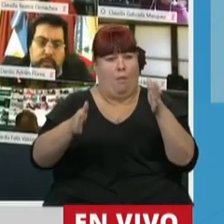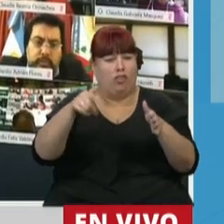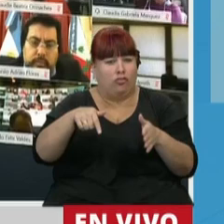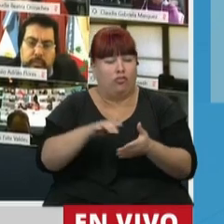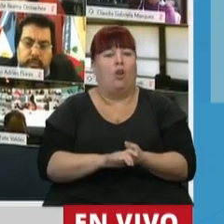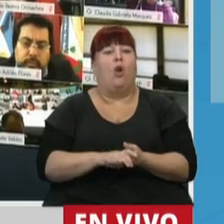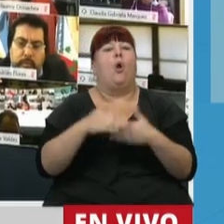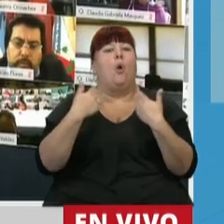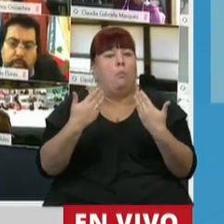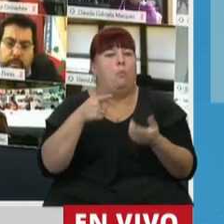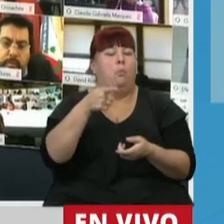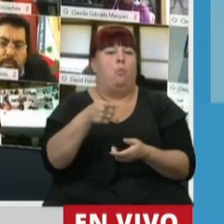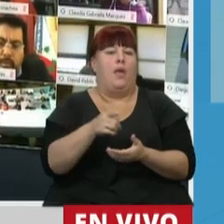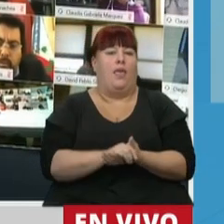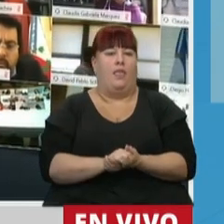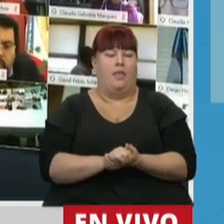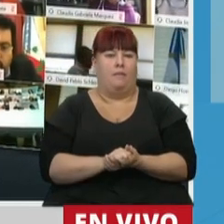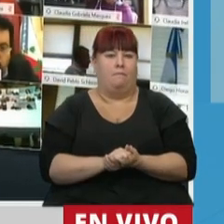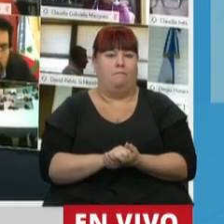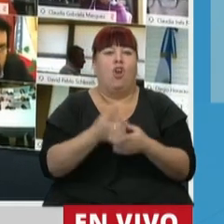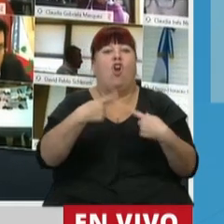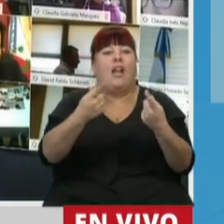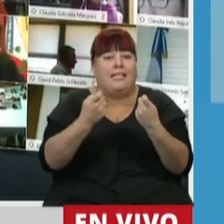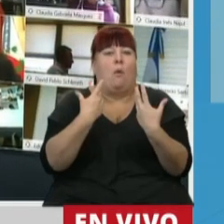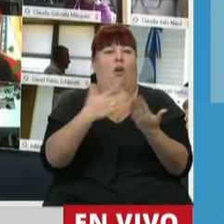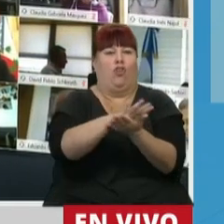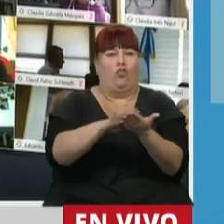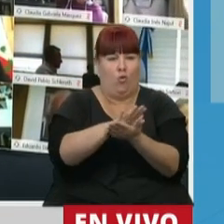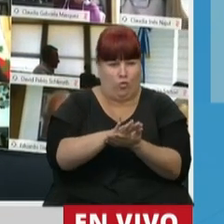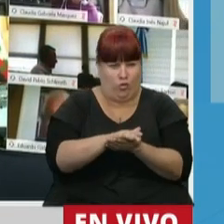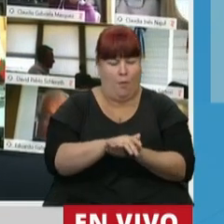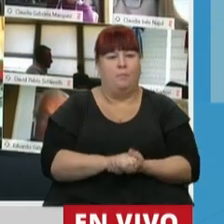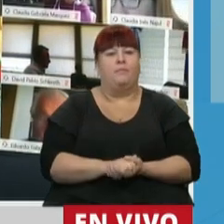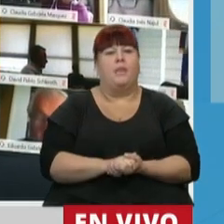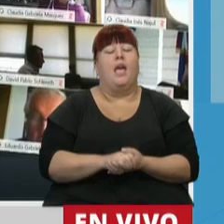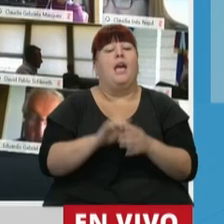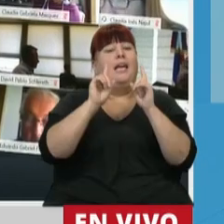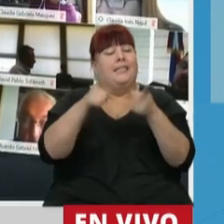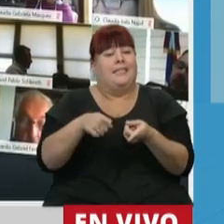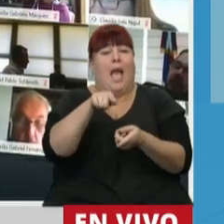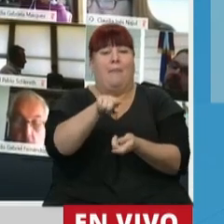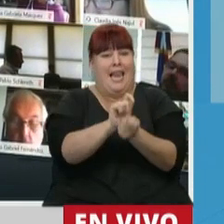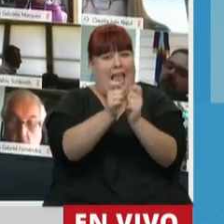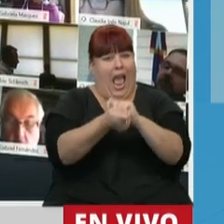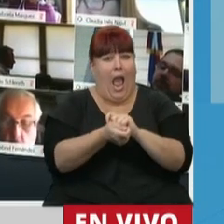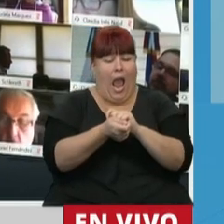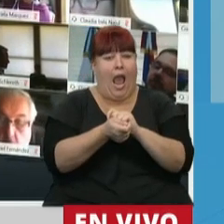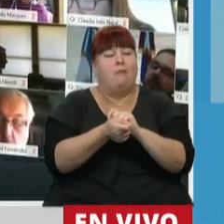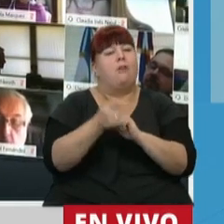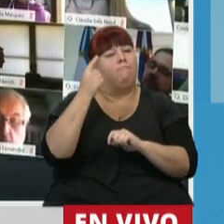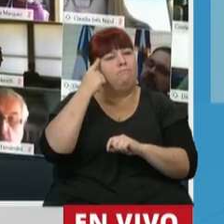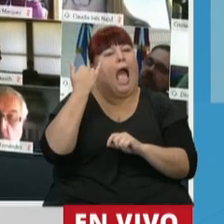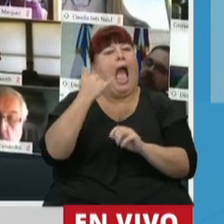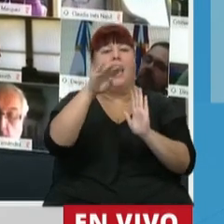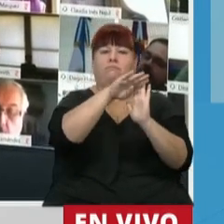que cubre entonces esa necesidad. Pero además la modificatoria supone